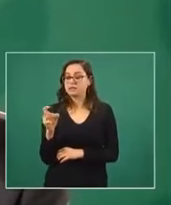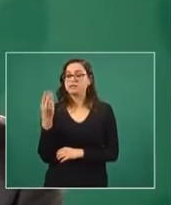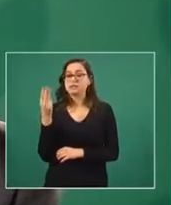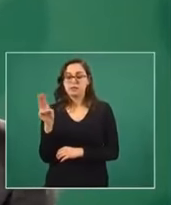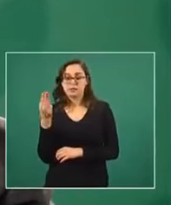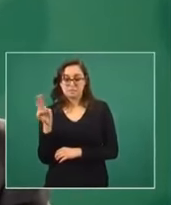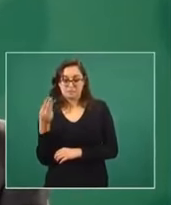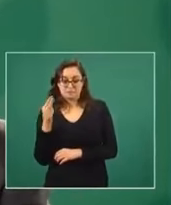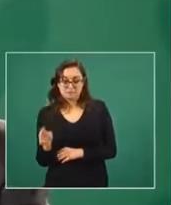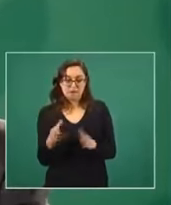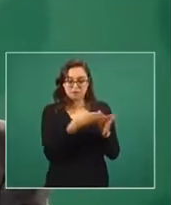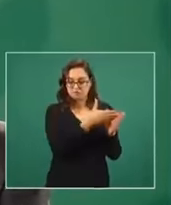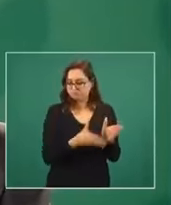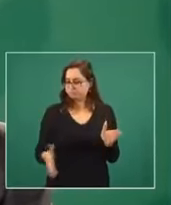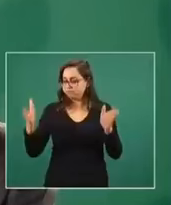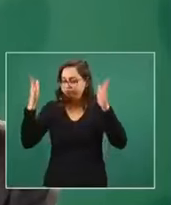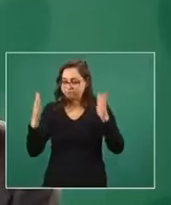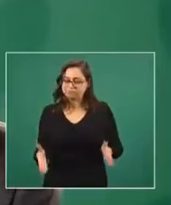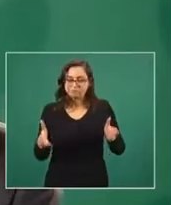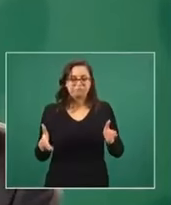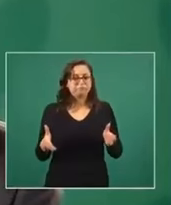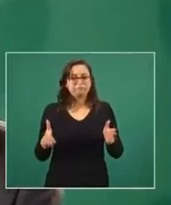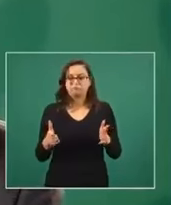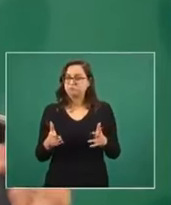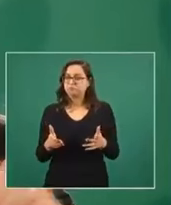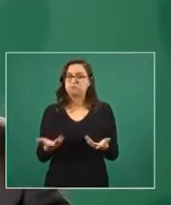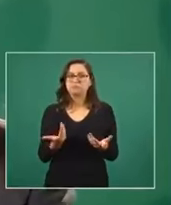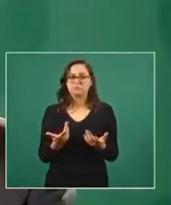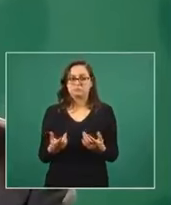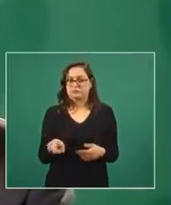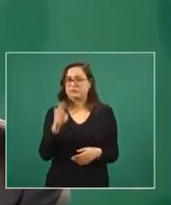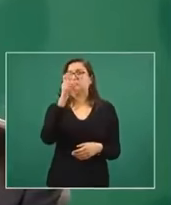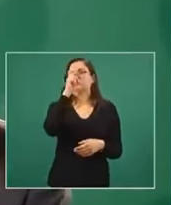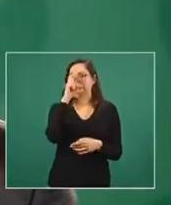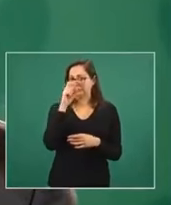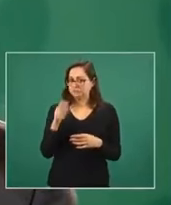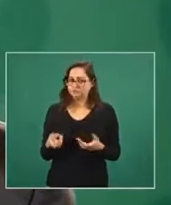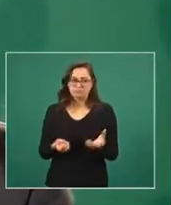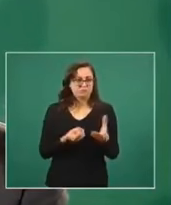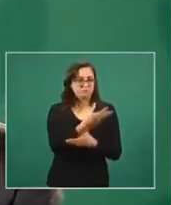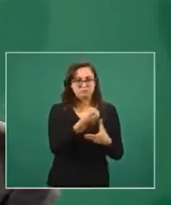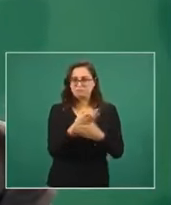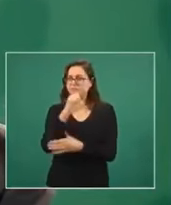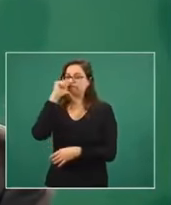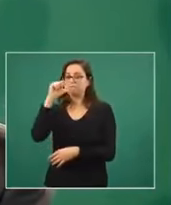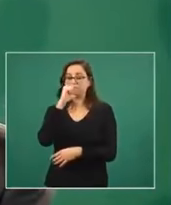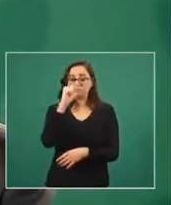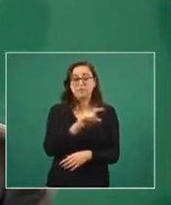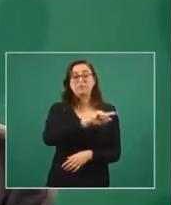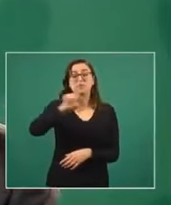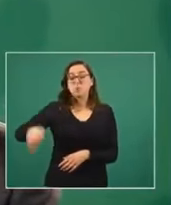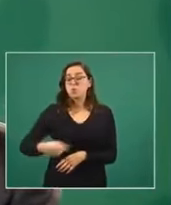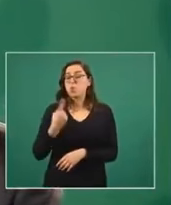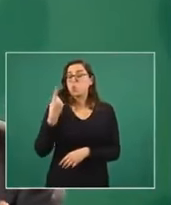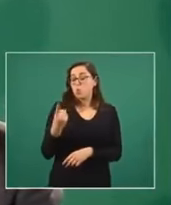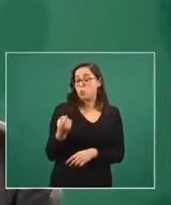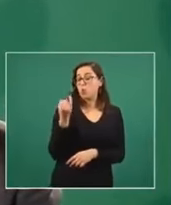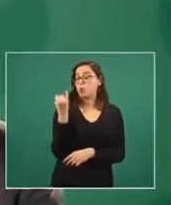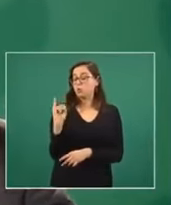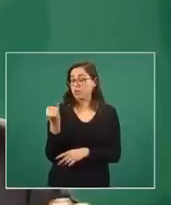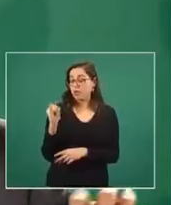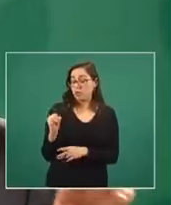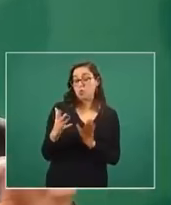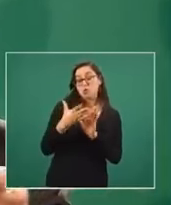mayo. A partir del 1 de junio y hasta el momento, hasta este minuto, se estableció un mecanismo